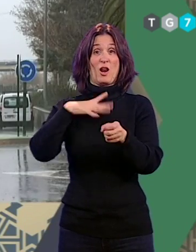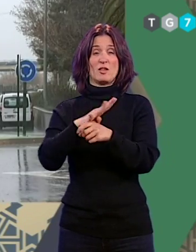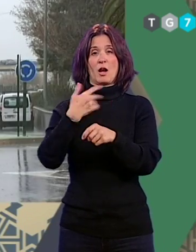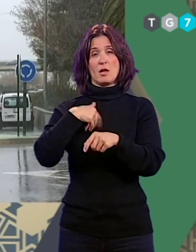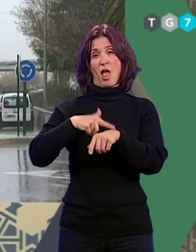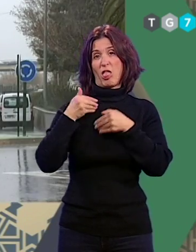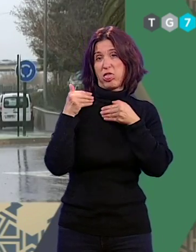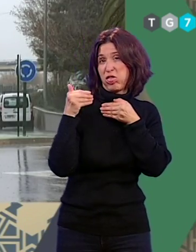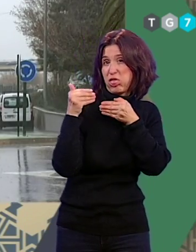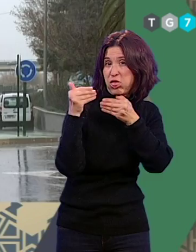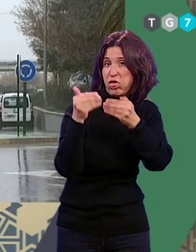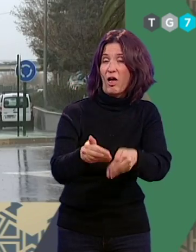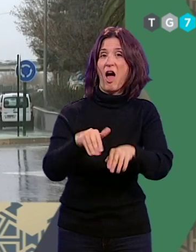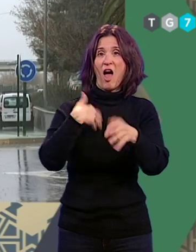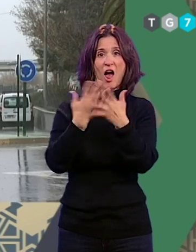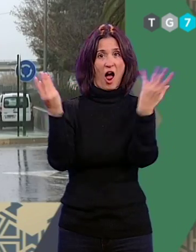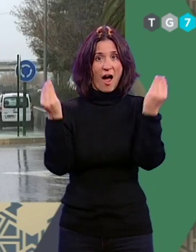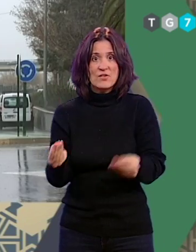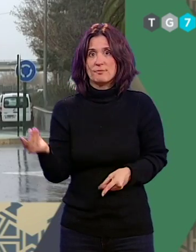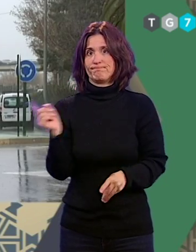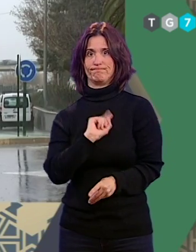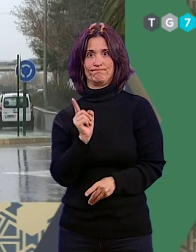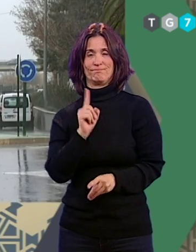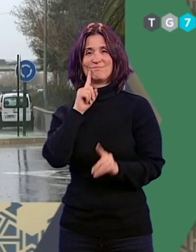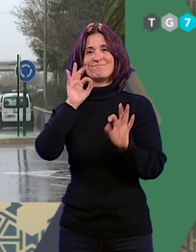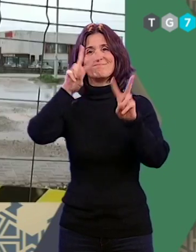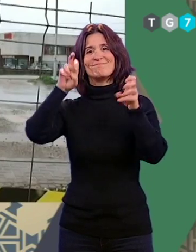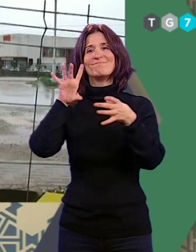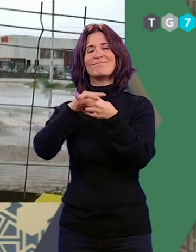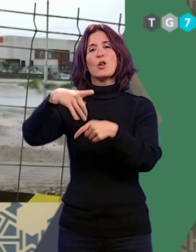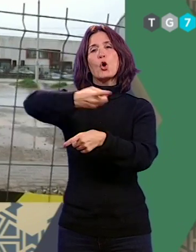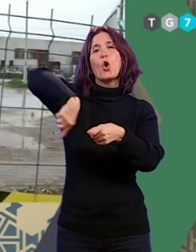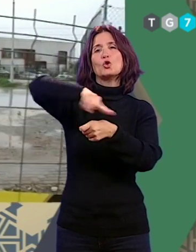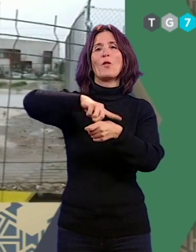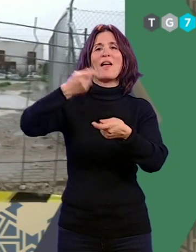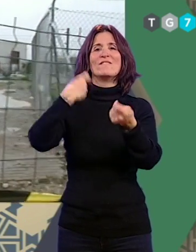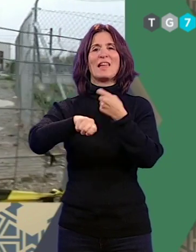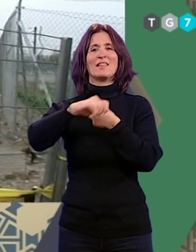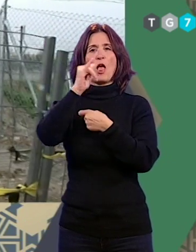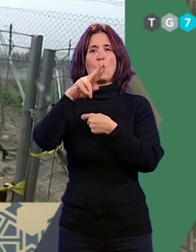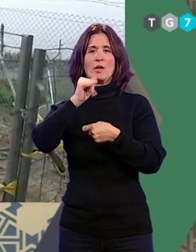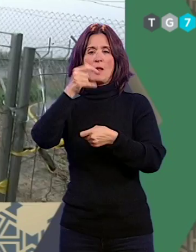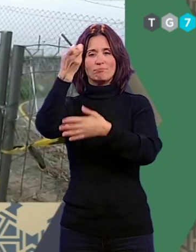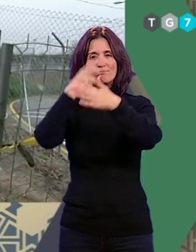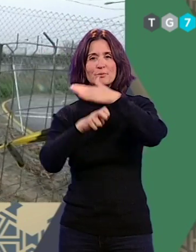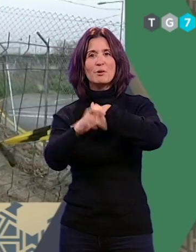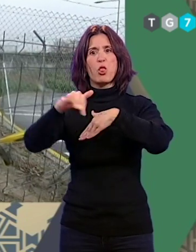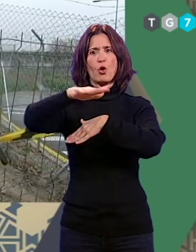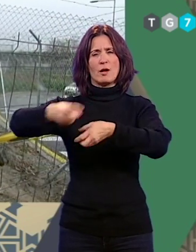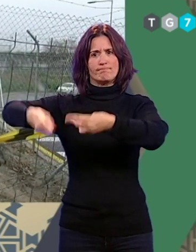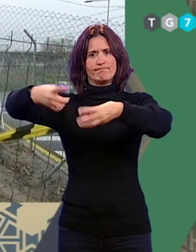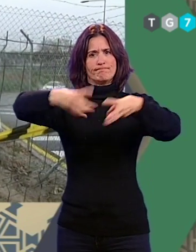sino que están claramente incompletas, refiriéndose a la rotonda de la venta azurita, el paso soterrado y las zonas urbanizables,